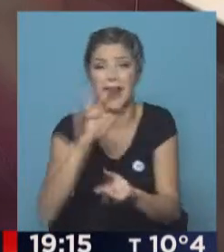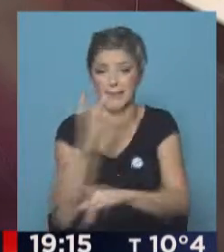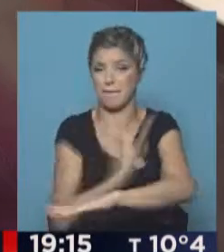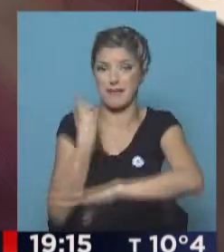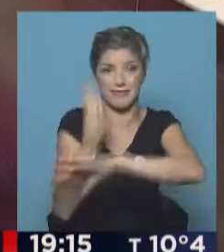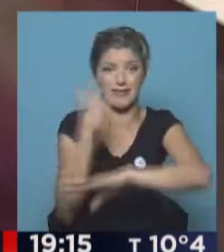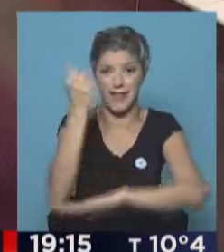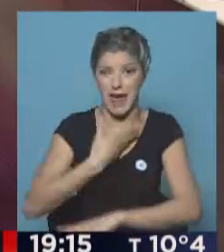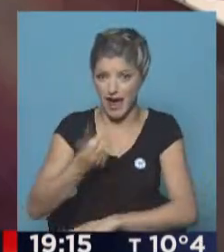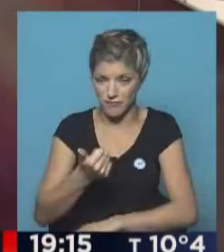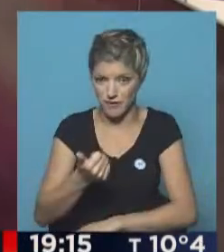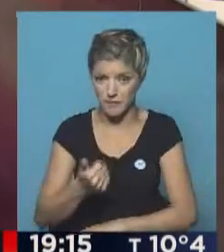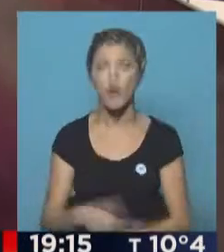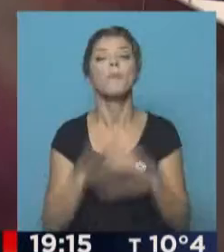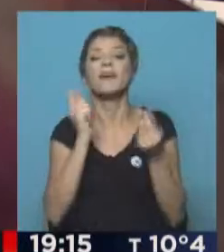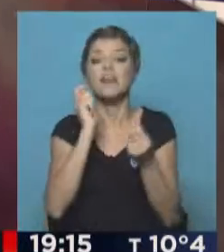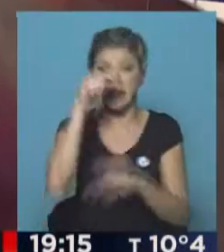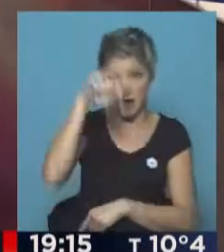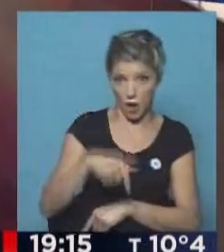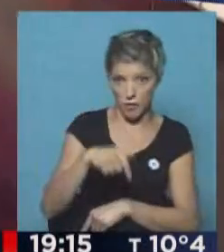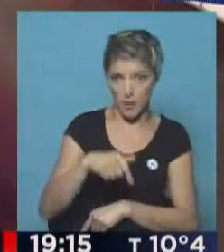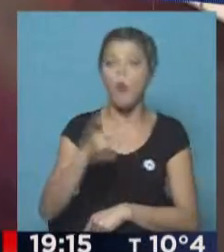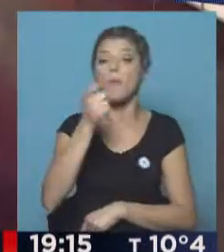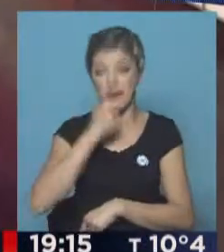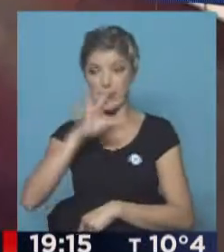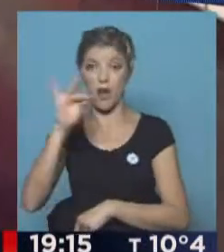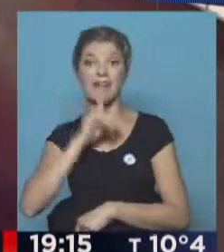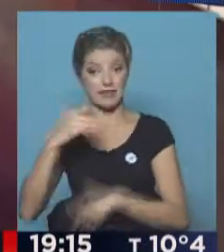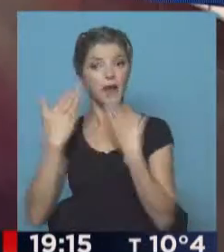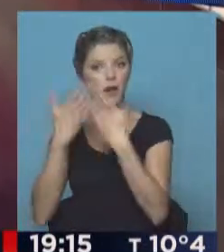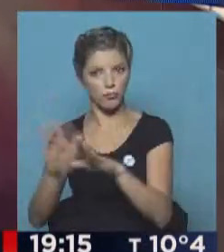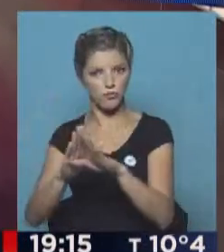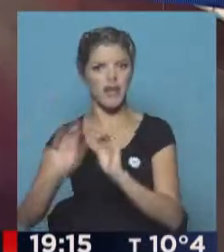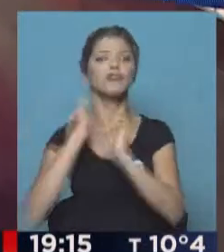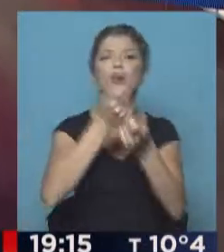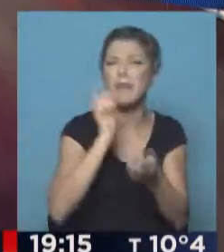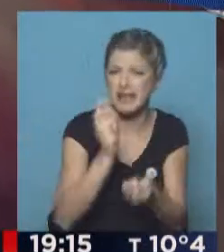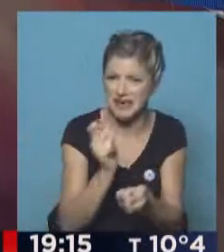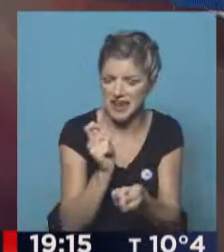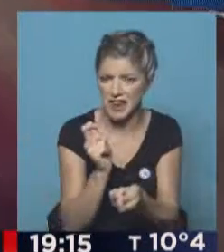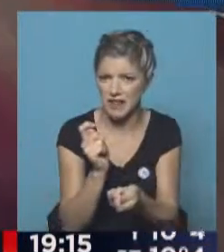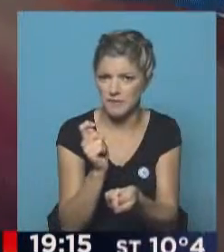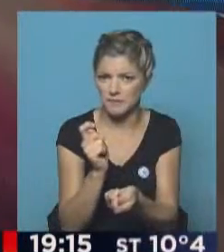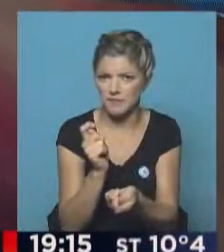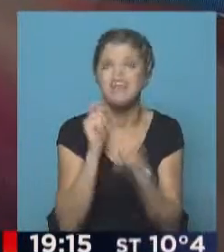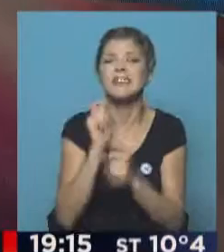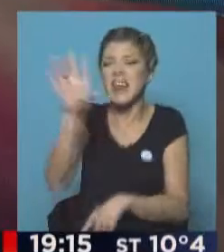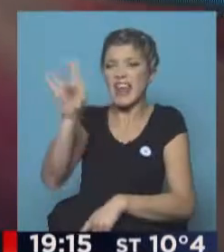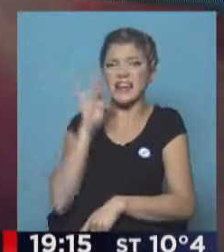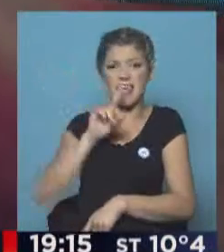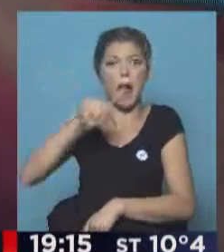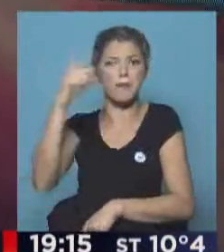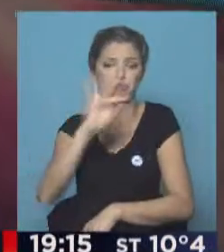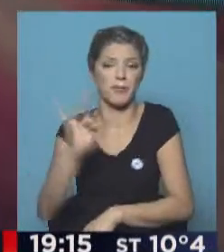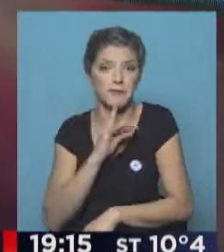hablando de quién va a ser el sucesor de Martino. Y lo primero que tenemos que preguntarnos es, ¿quién va a determinar quién va a ser el sucesor de Martino?